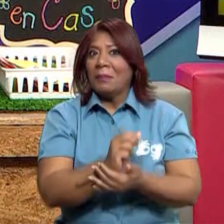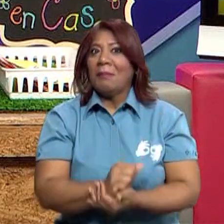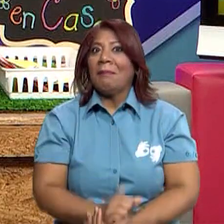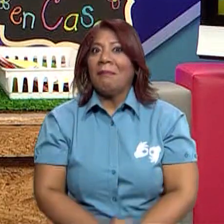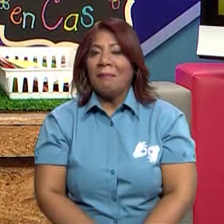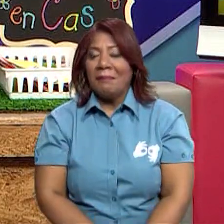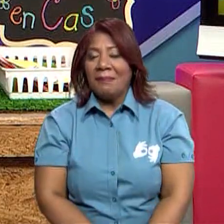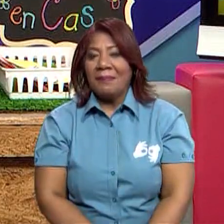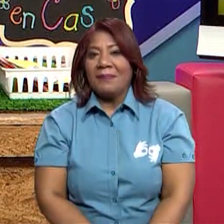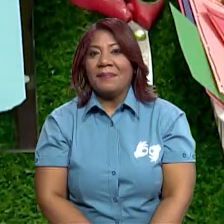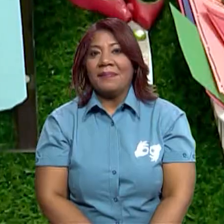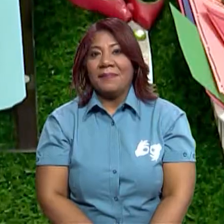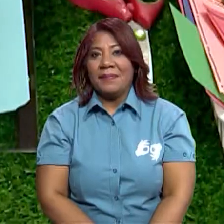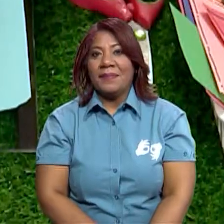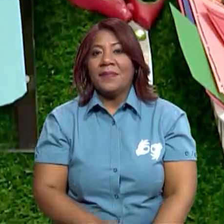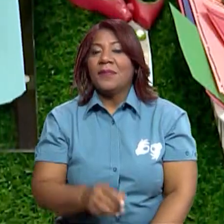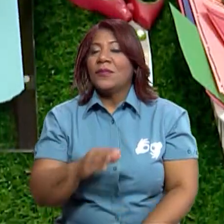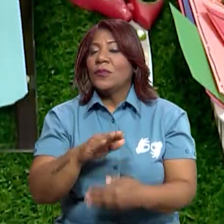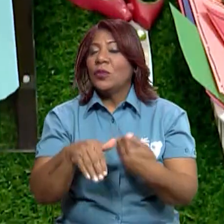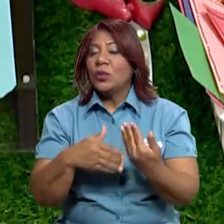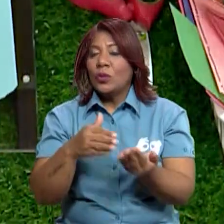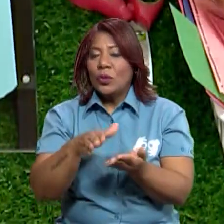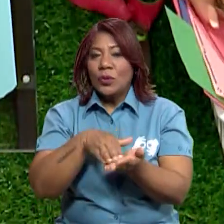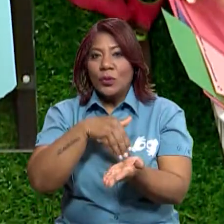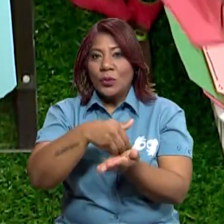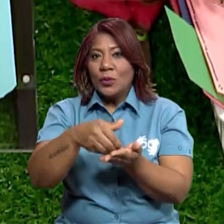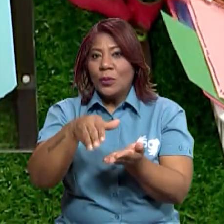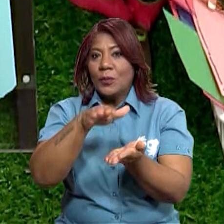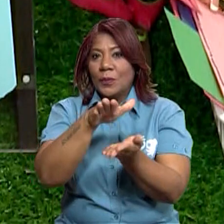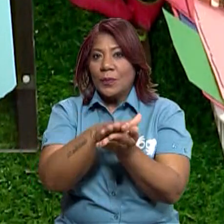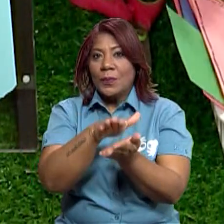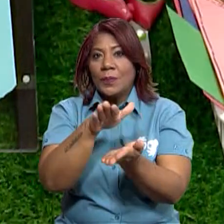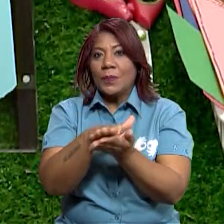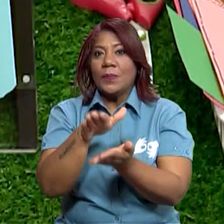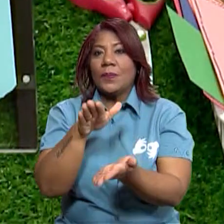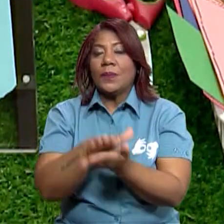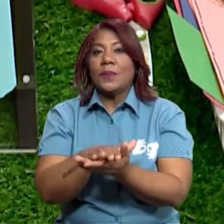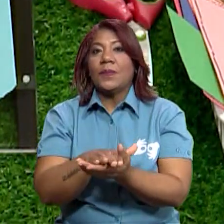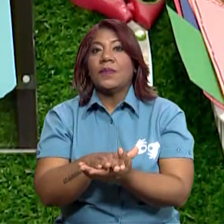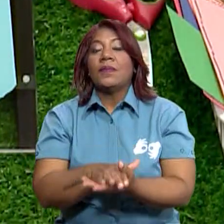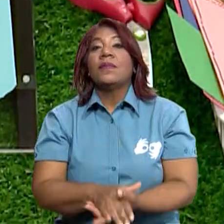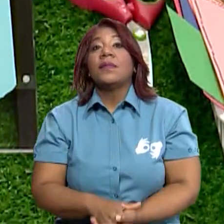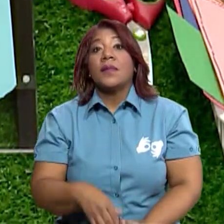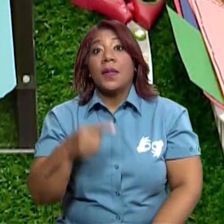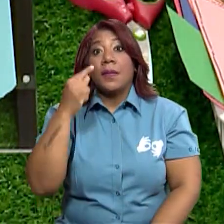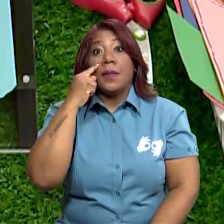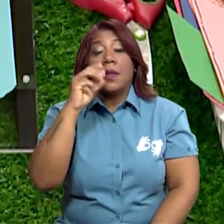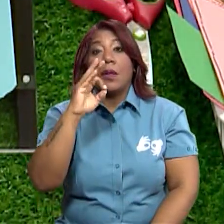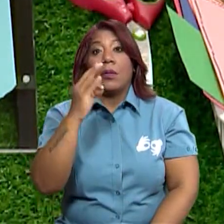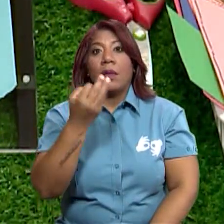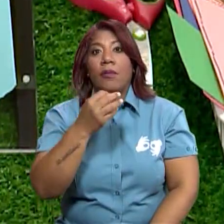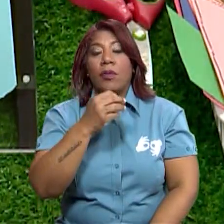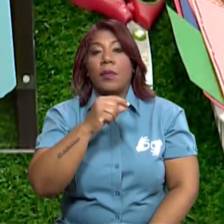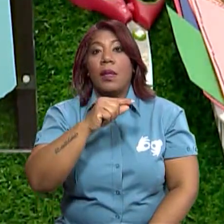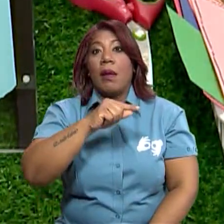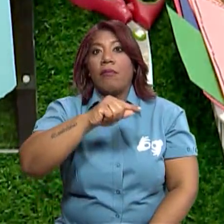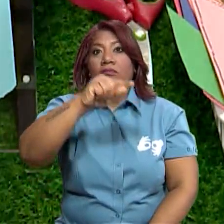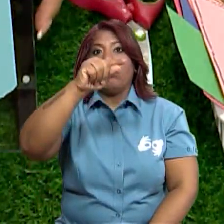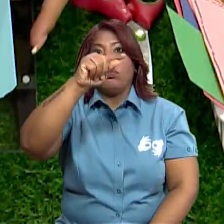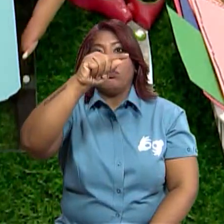¿Verdad? Lo puedes pegar allí. Podemos hacer también flechitas. Esta es una flechita.